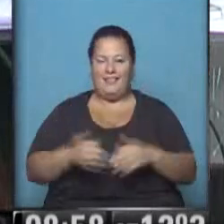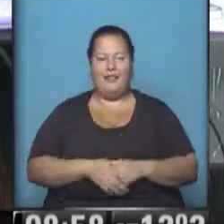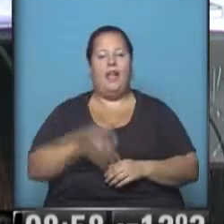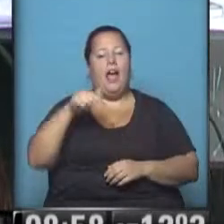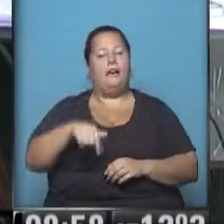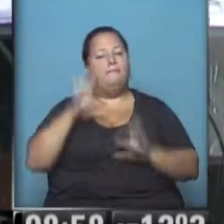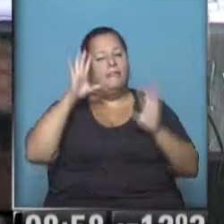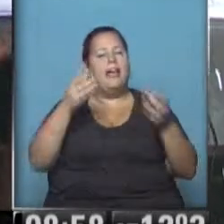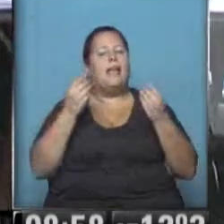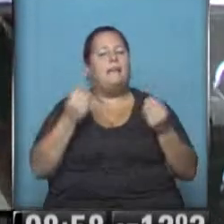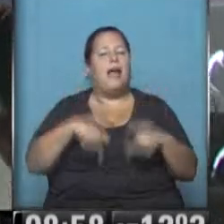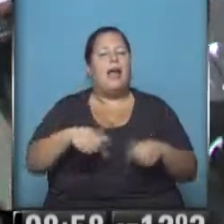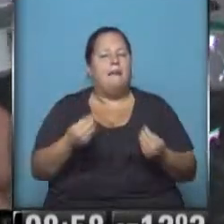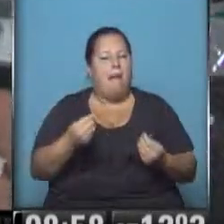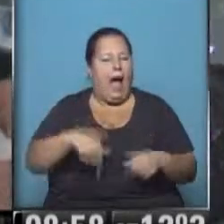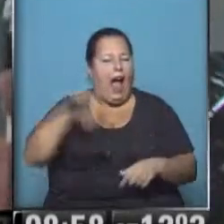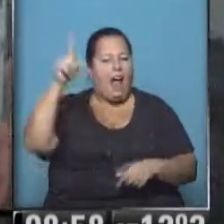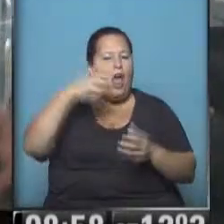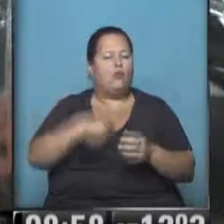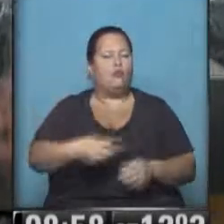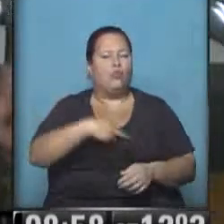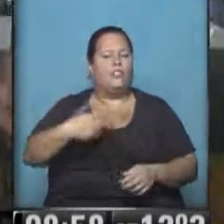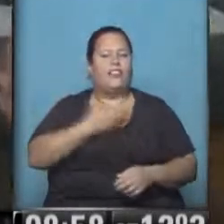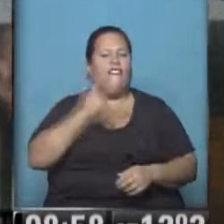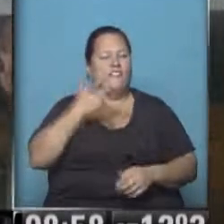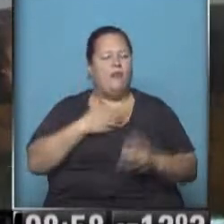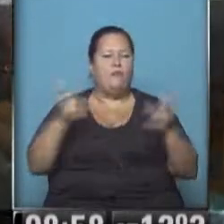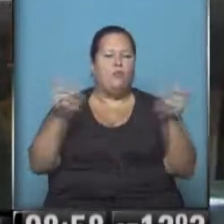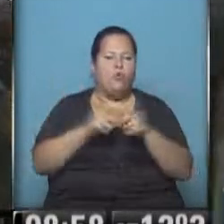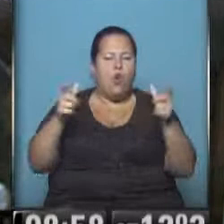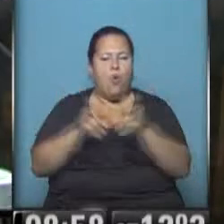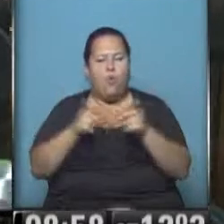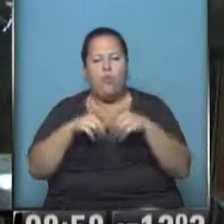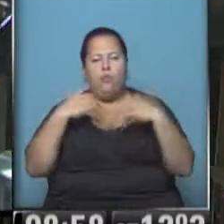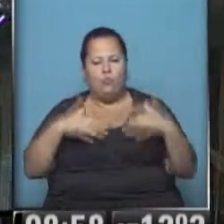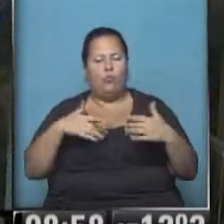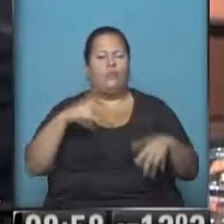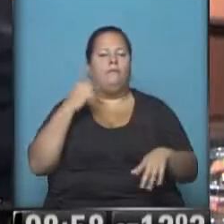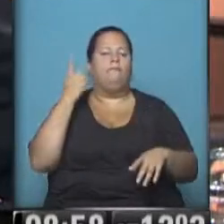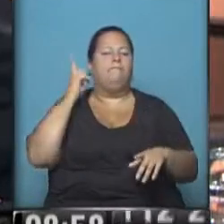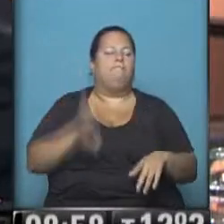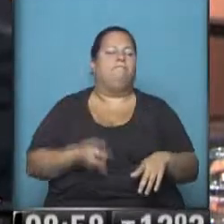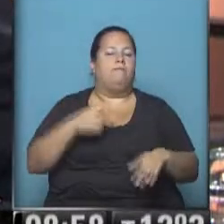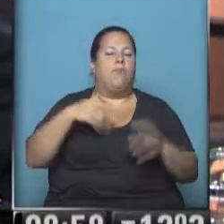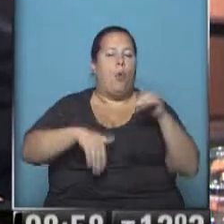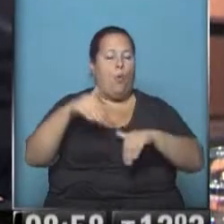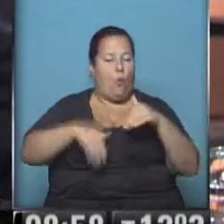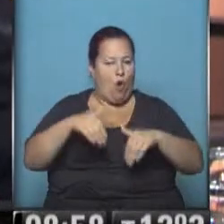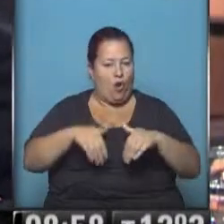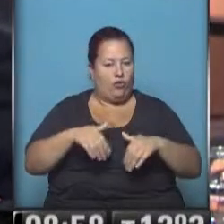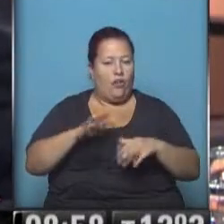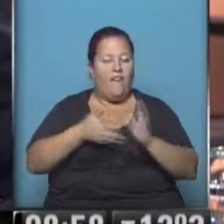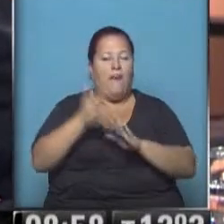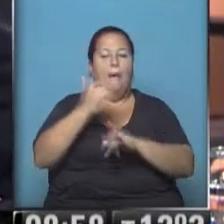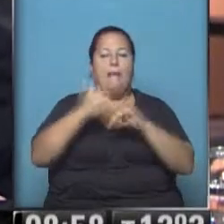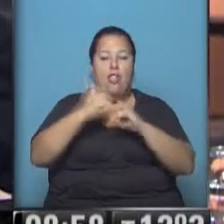Vamos a repasar qué va a pasar, qué está pasando en este momento en Suiza con la FIFA. Muchas reuniones seguramente con una determinación. Los votantes, cerca